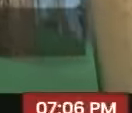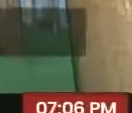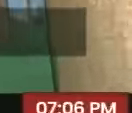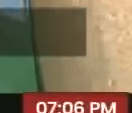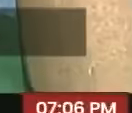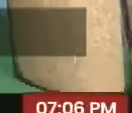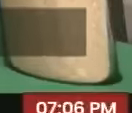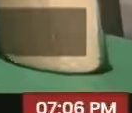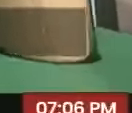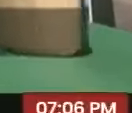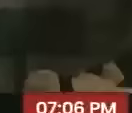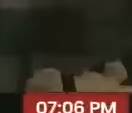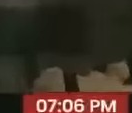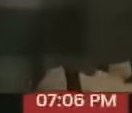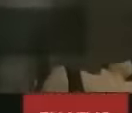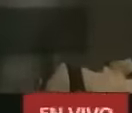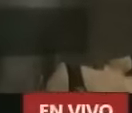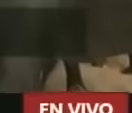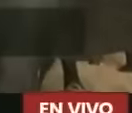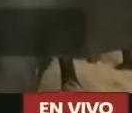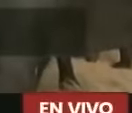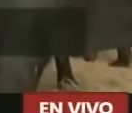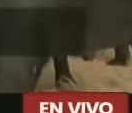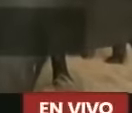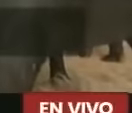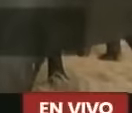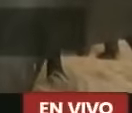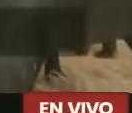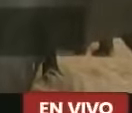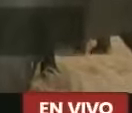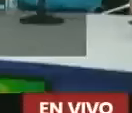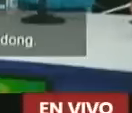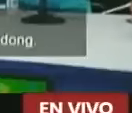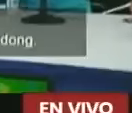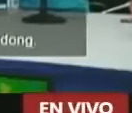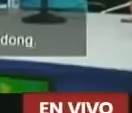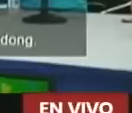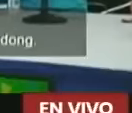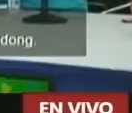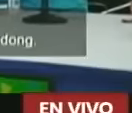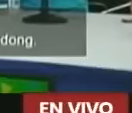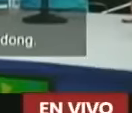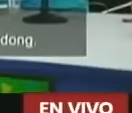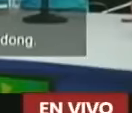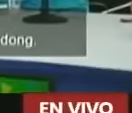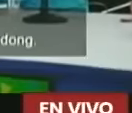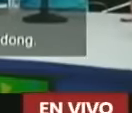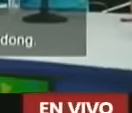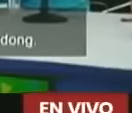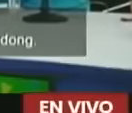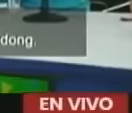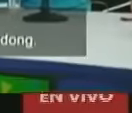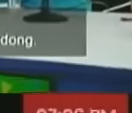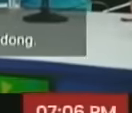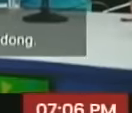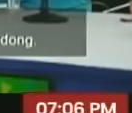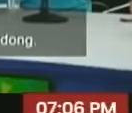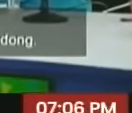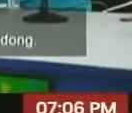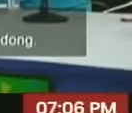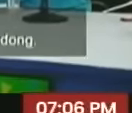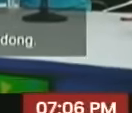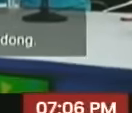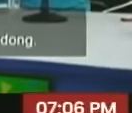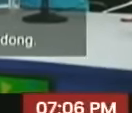Monaga Sucre Nace la gran zona económica especial para la producción del oriente del país y firmo su